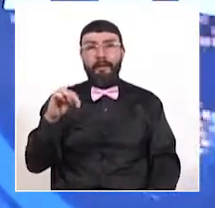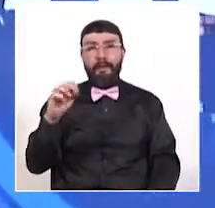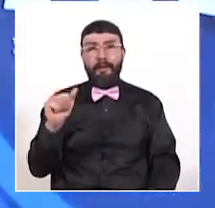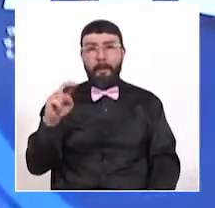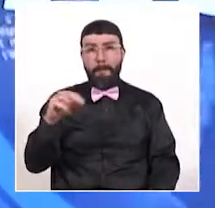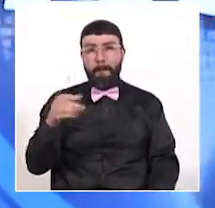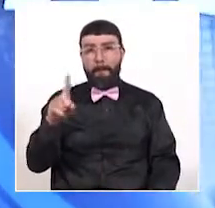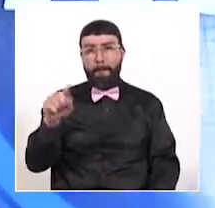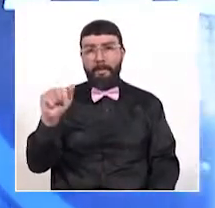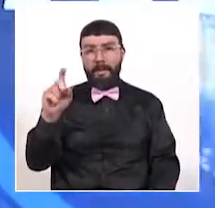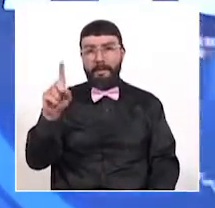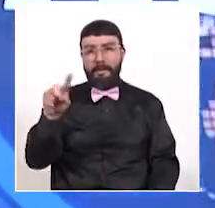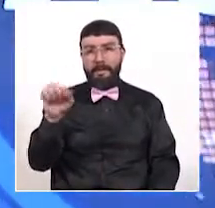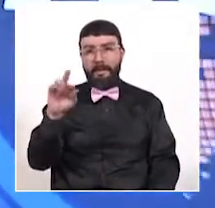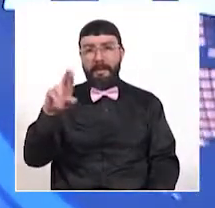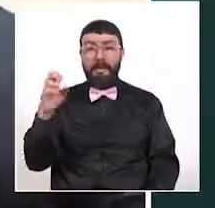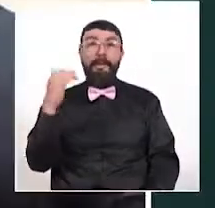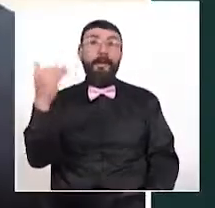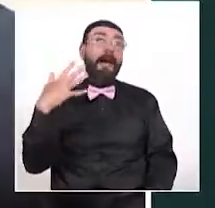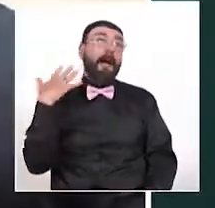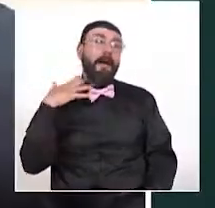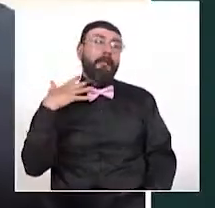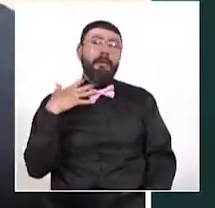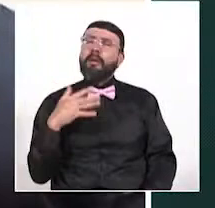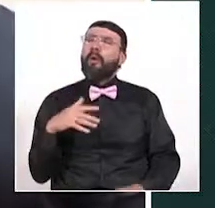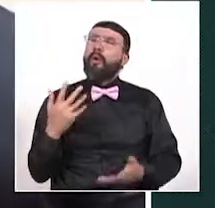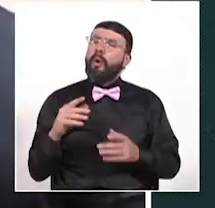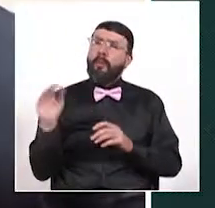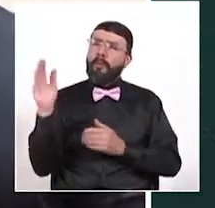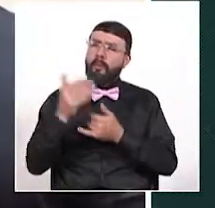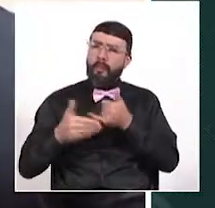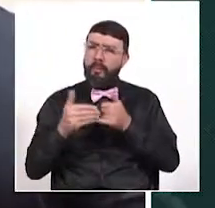Armenia. Germán, muy buenas tardes. ¿Cómo se prepara el departamento?